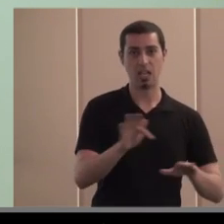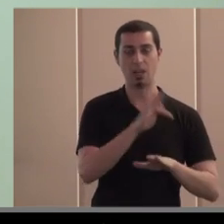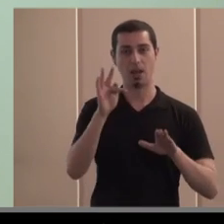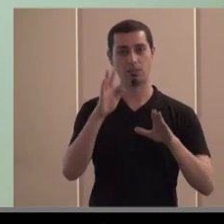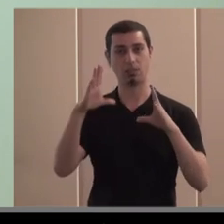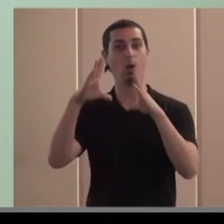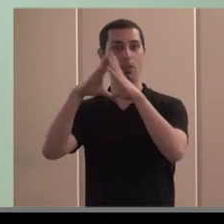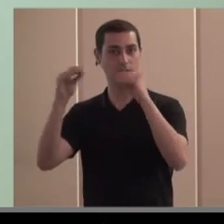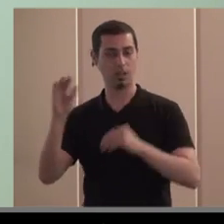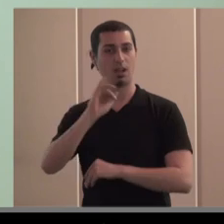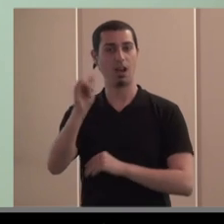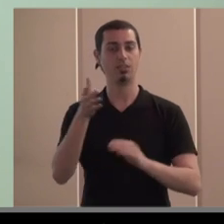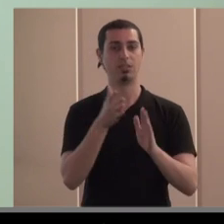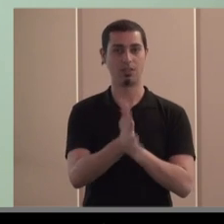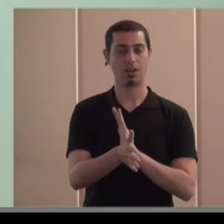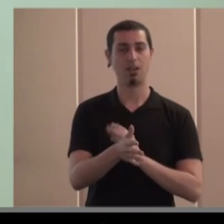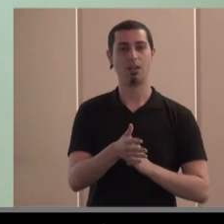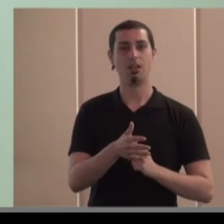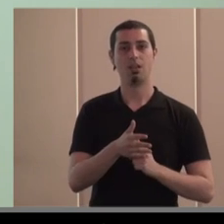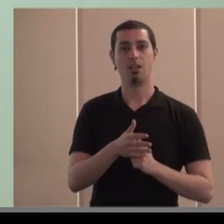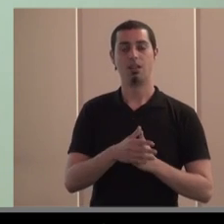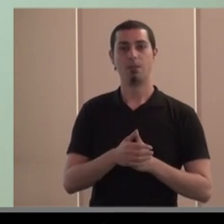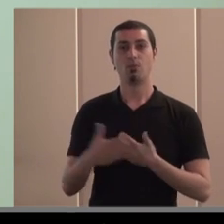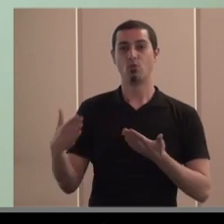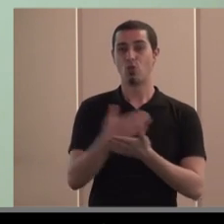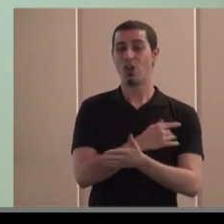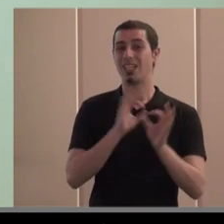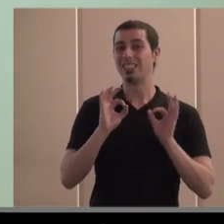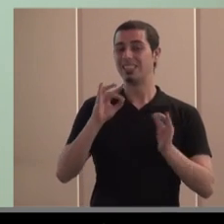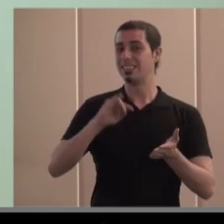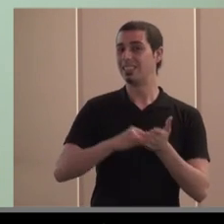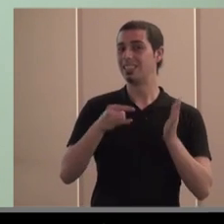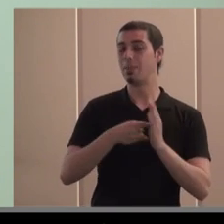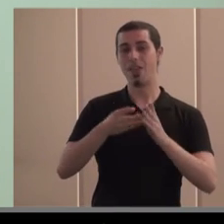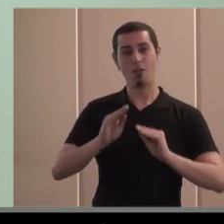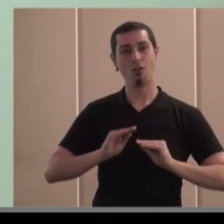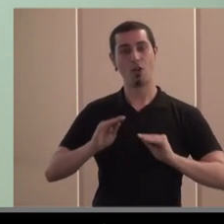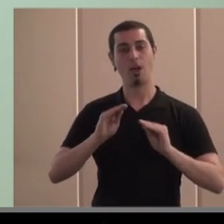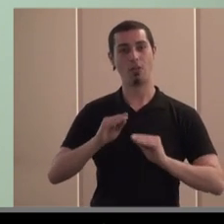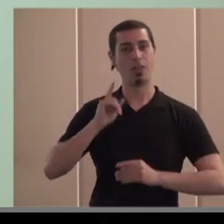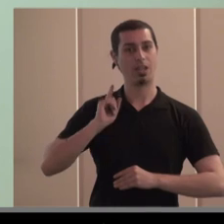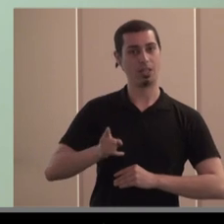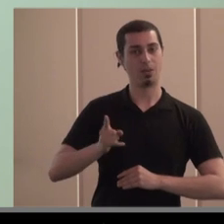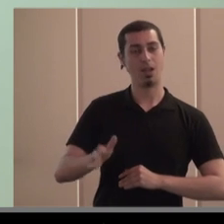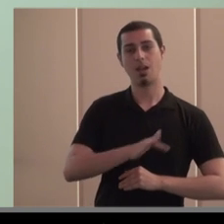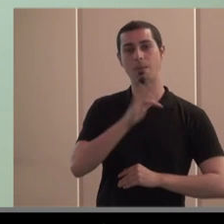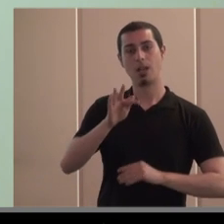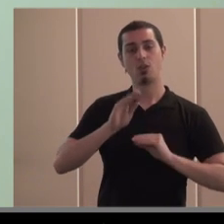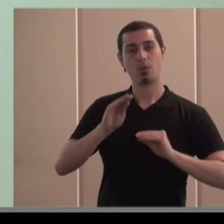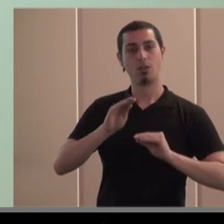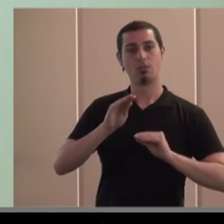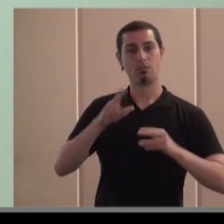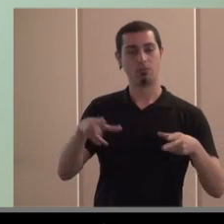universitarios que es la que un poco soporta todo el sistema de formación directiva y formación también